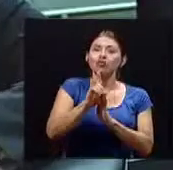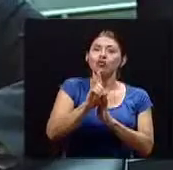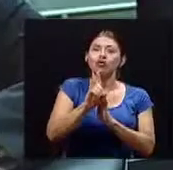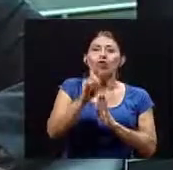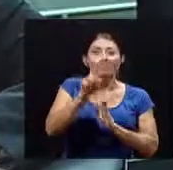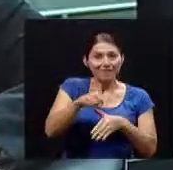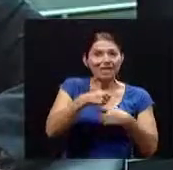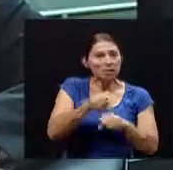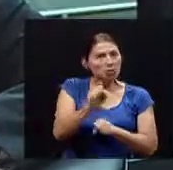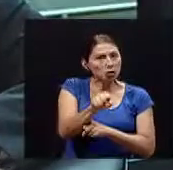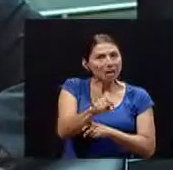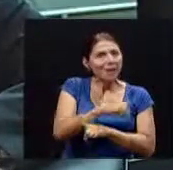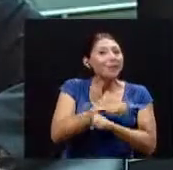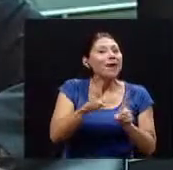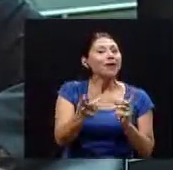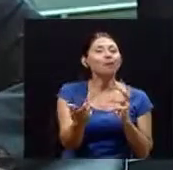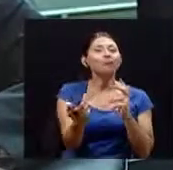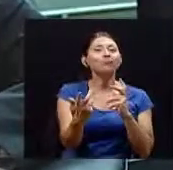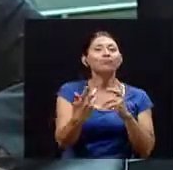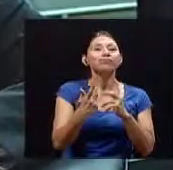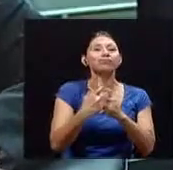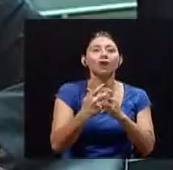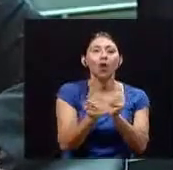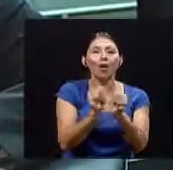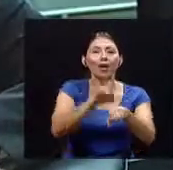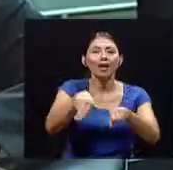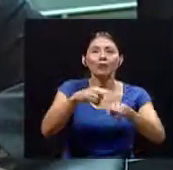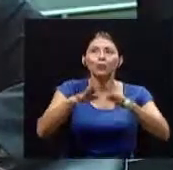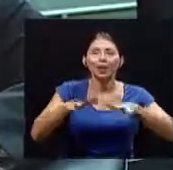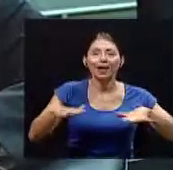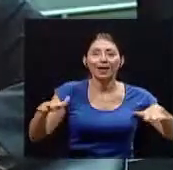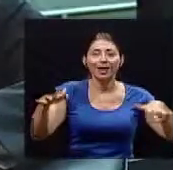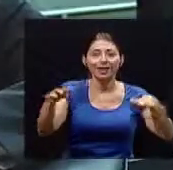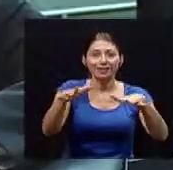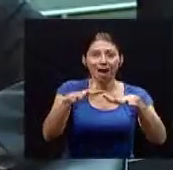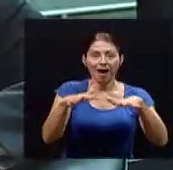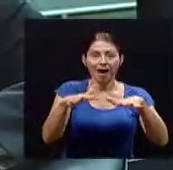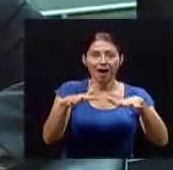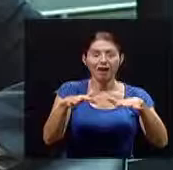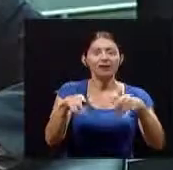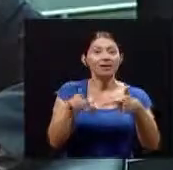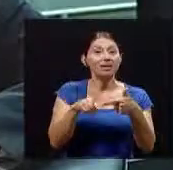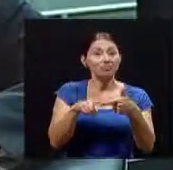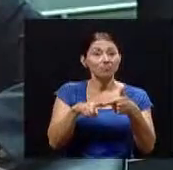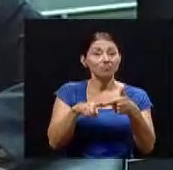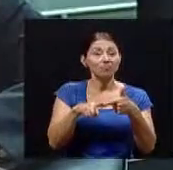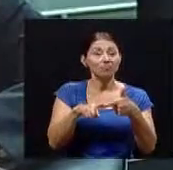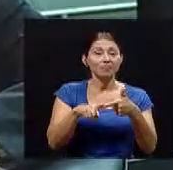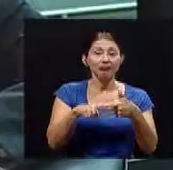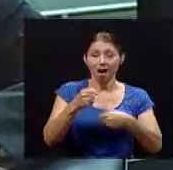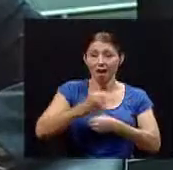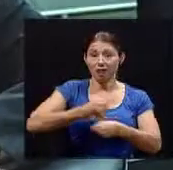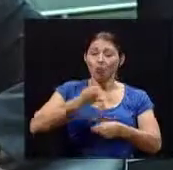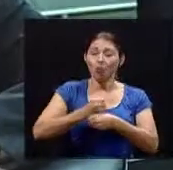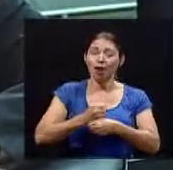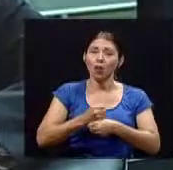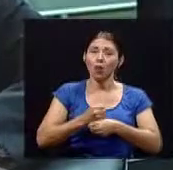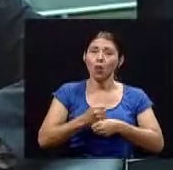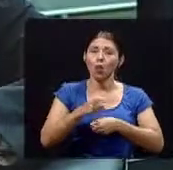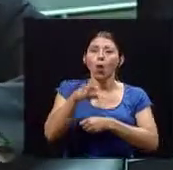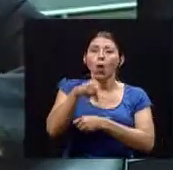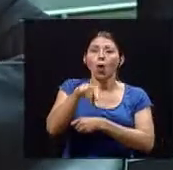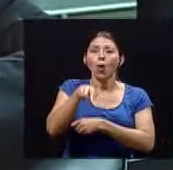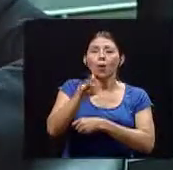armonía con la naturaleza en primer lugar y en segundo lugar actuar en una forma también proactiva